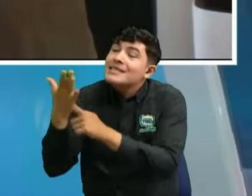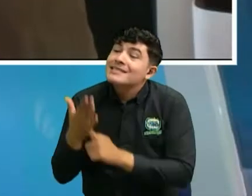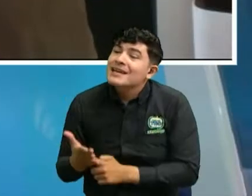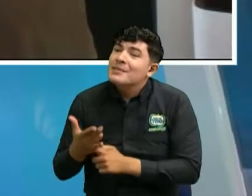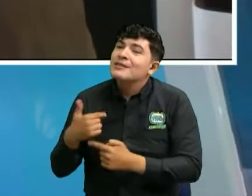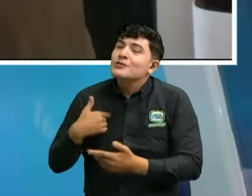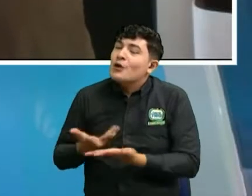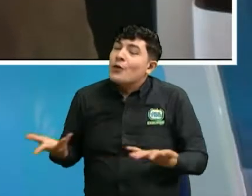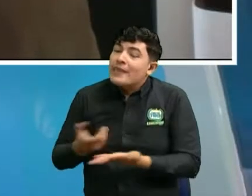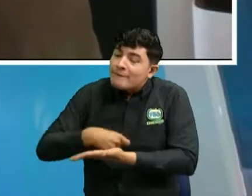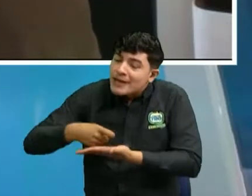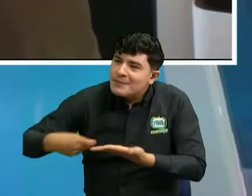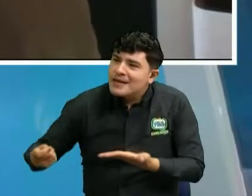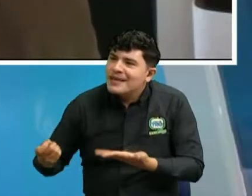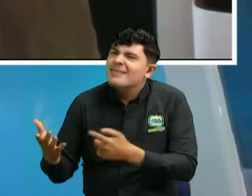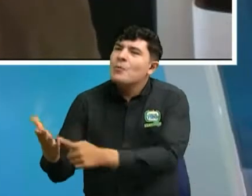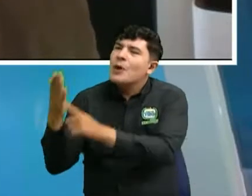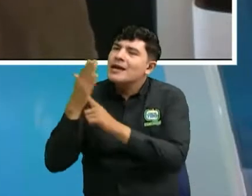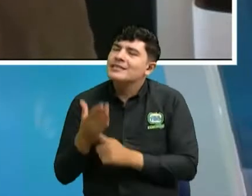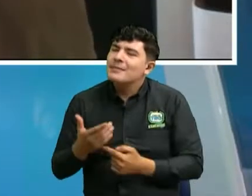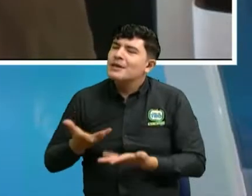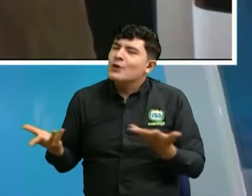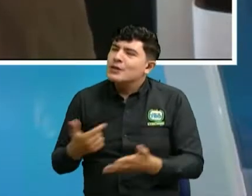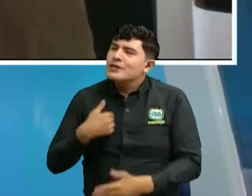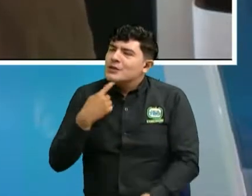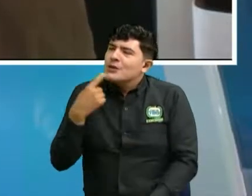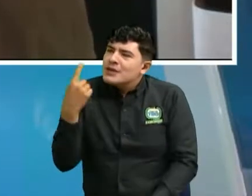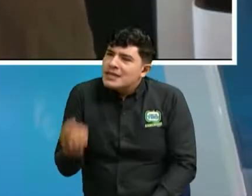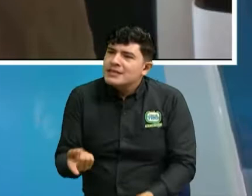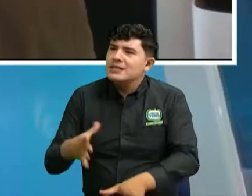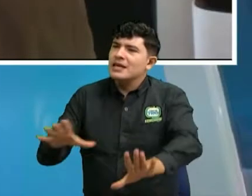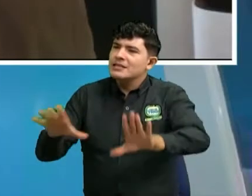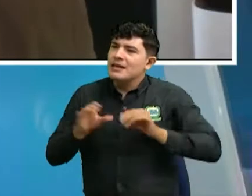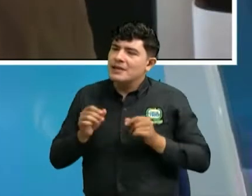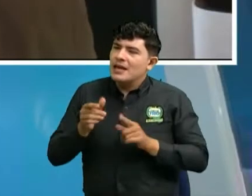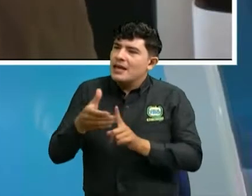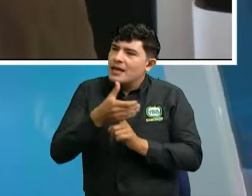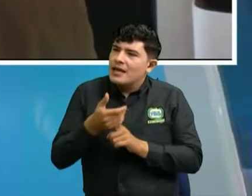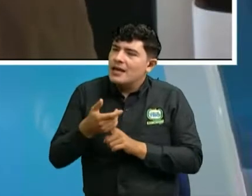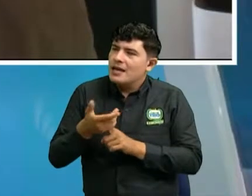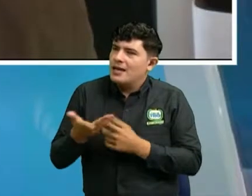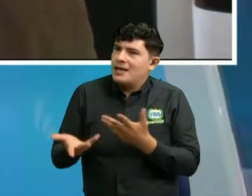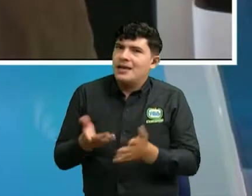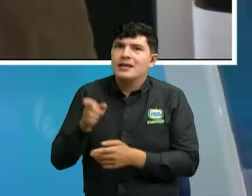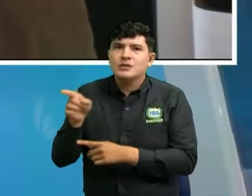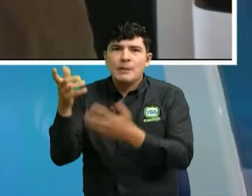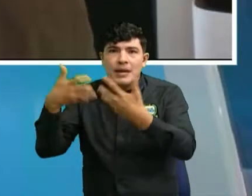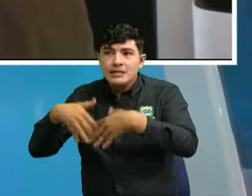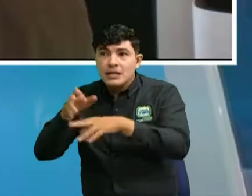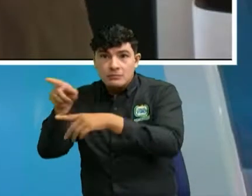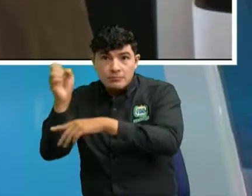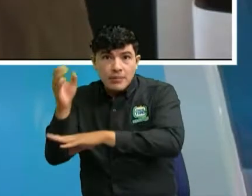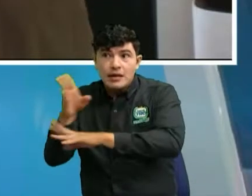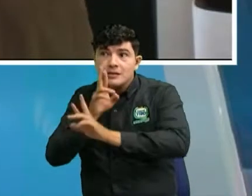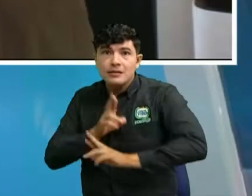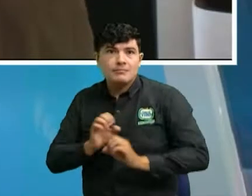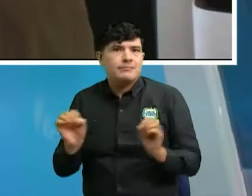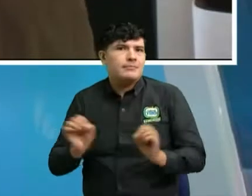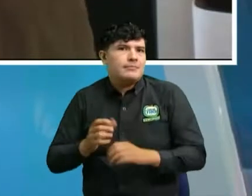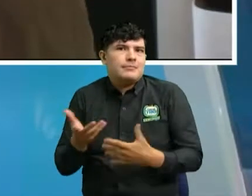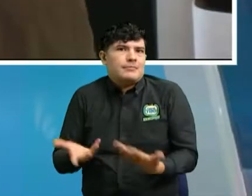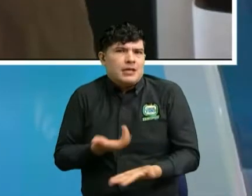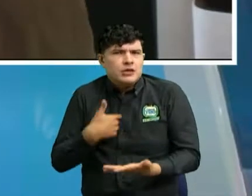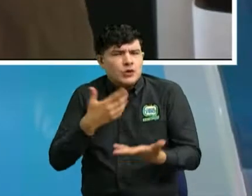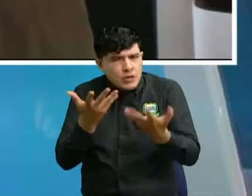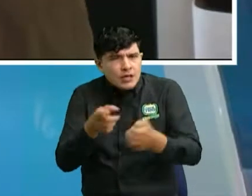firmé, demuéstreme dónde yo dije que yo aceptaba ese seguro. Y no ha sido posible. Entonces yo quiero que me asesoren.